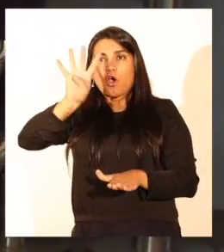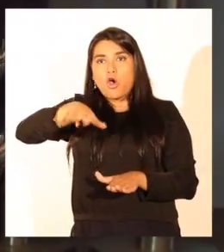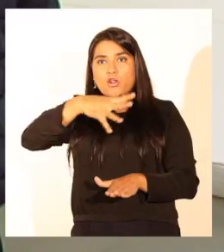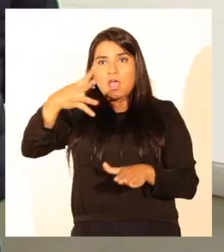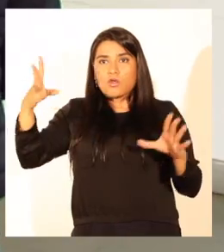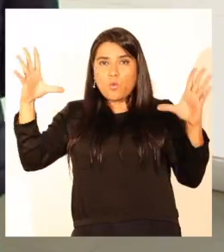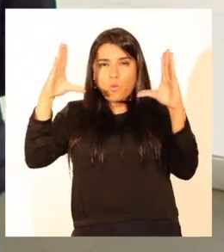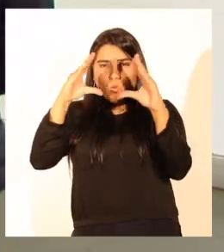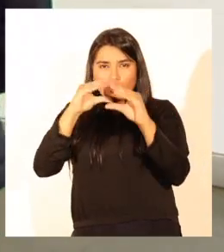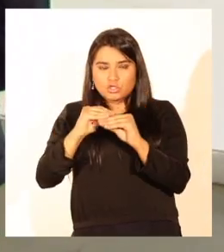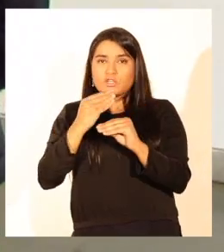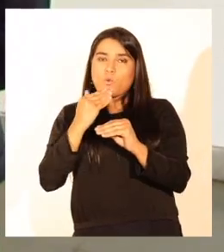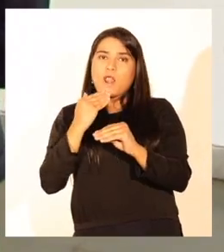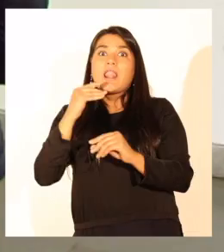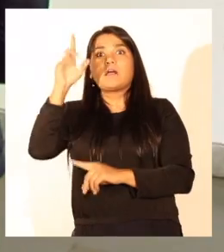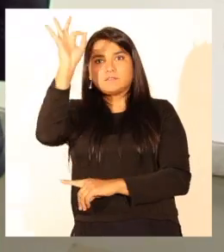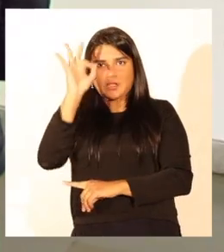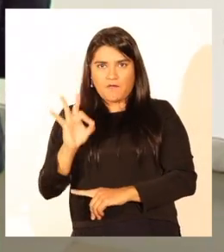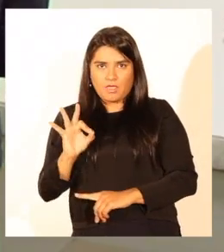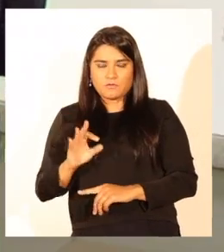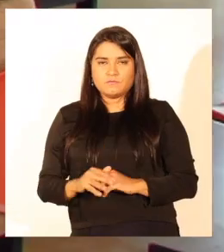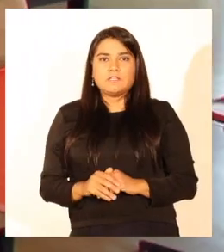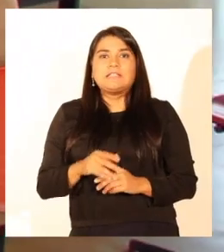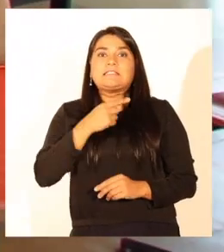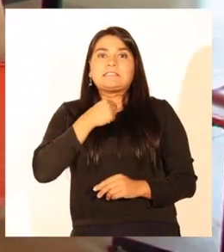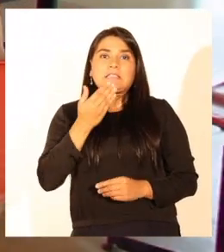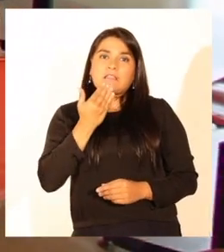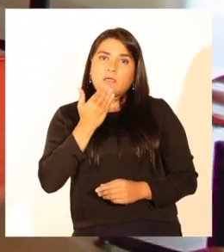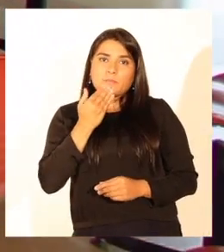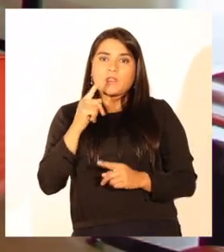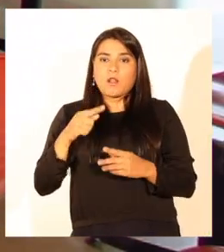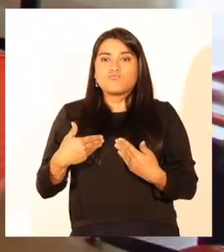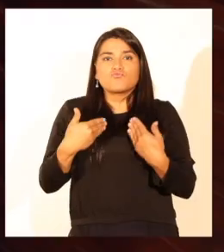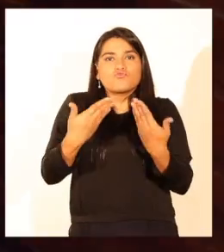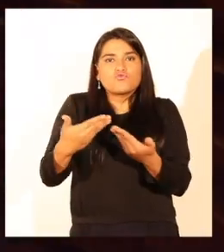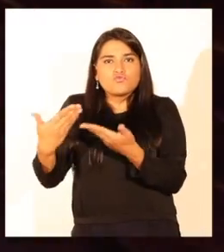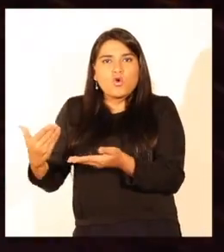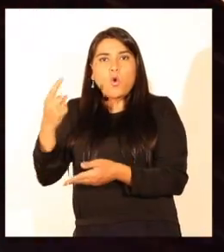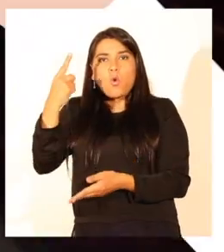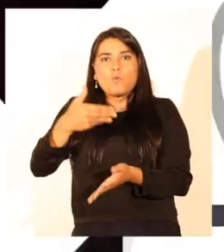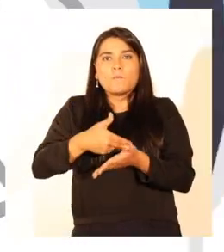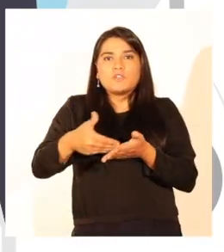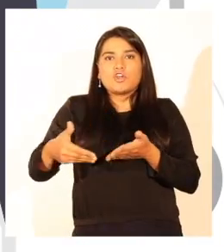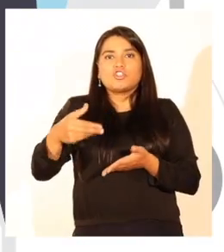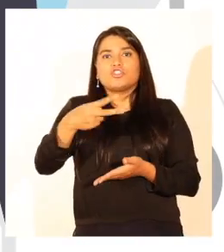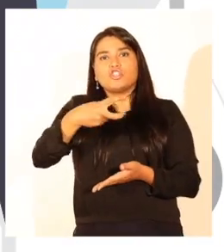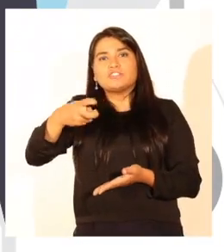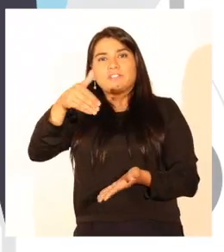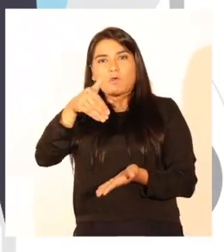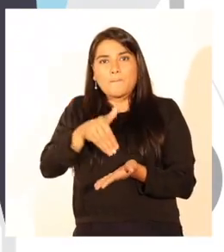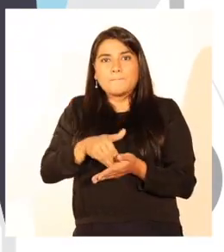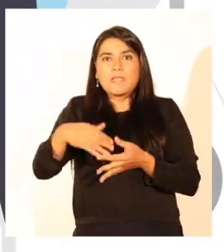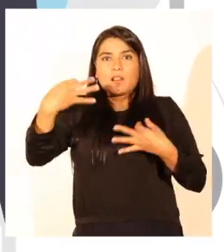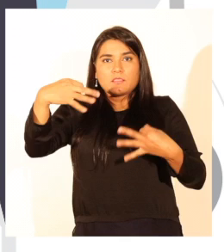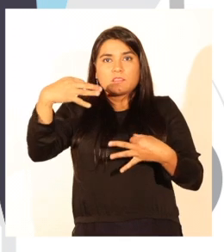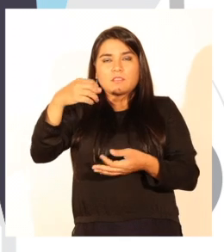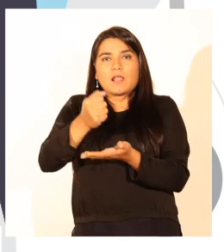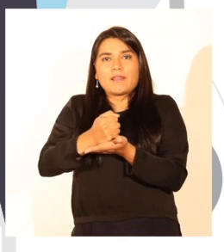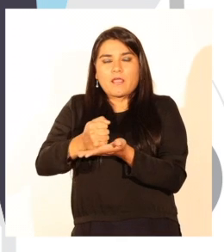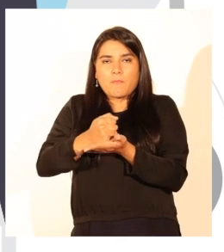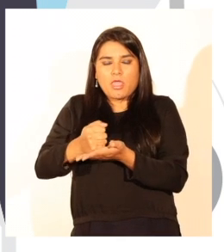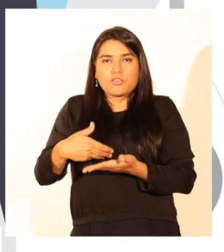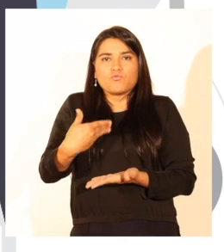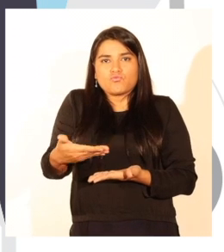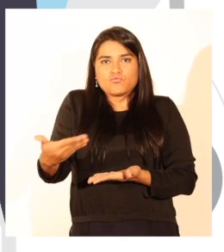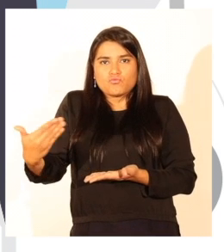en horario vespertino y días sábados. También se despacharon a la comunidad cerca de 1.200.000 prescripciones de